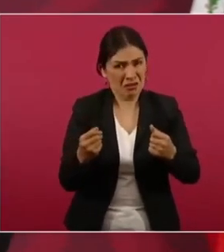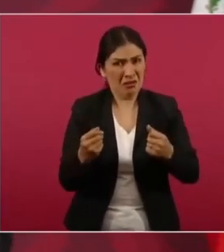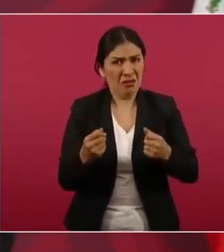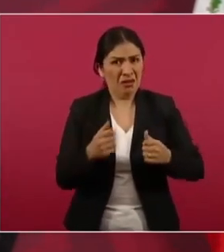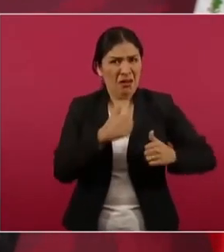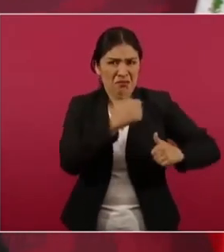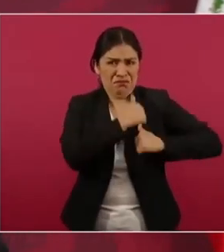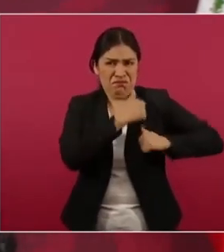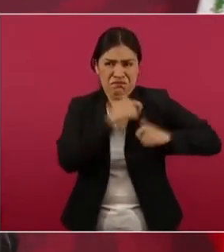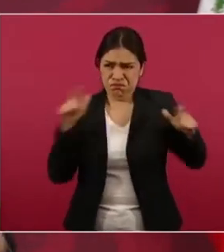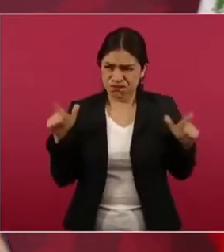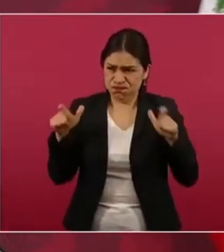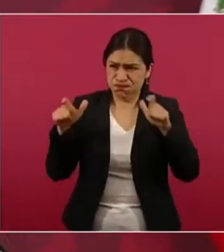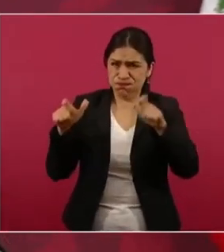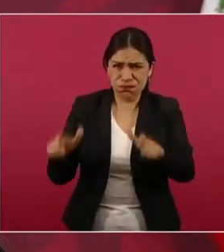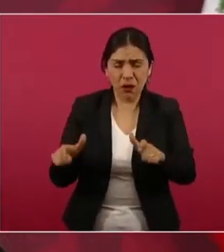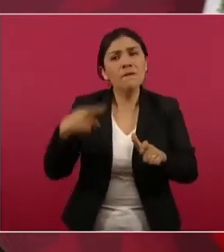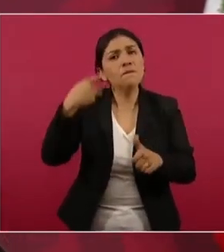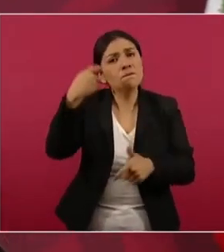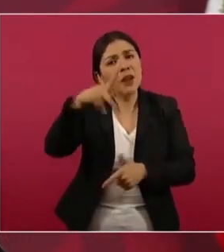analizado, estudiado.